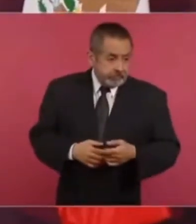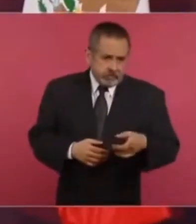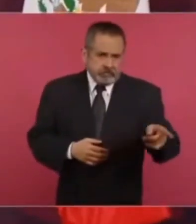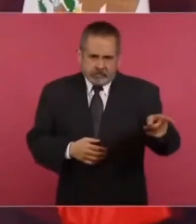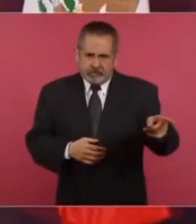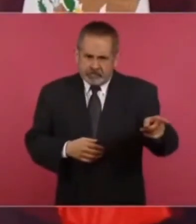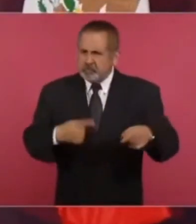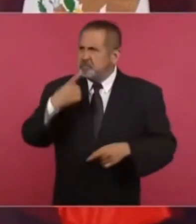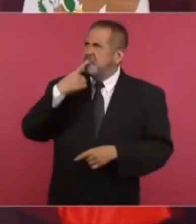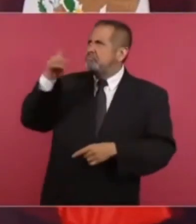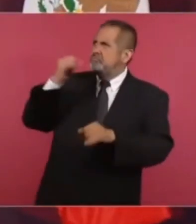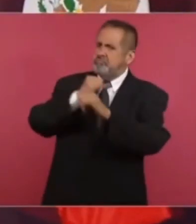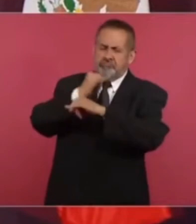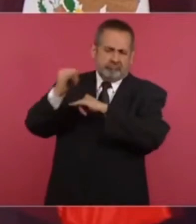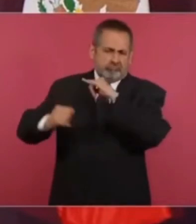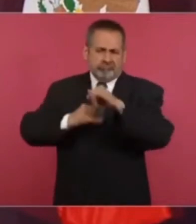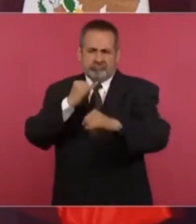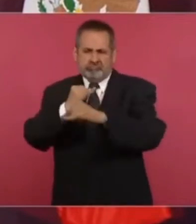internacional